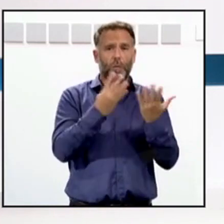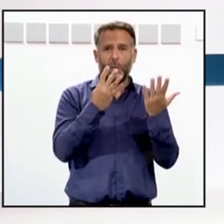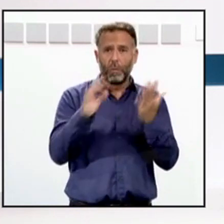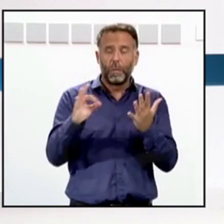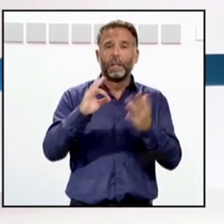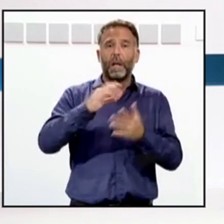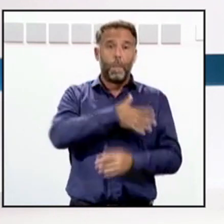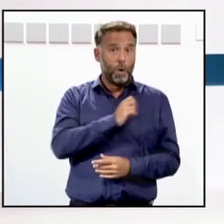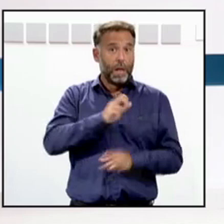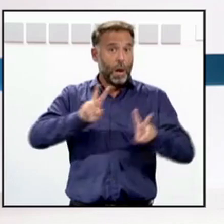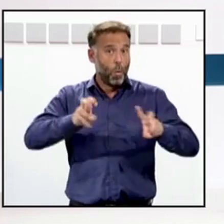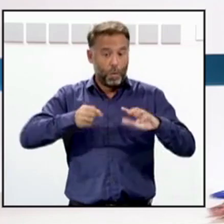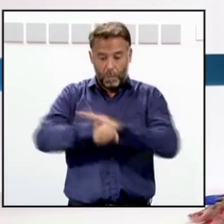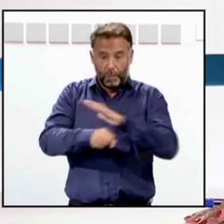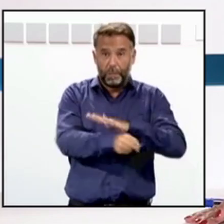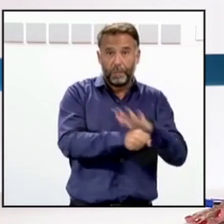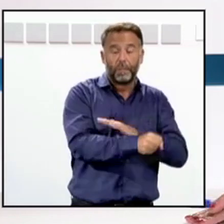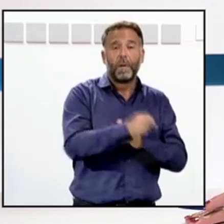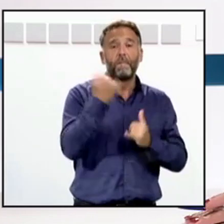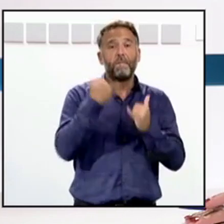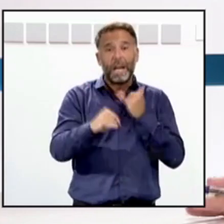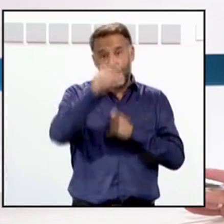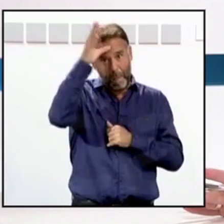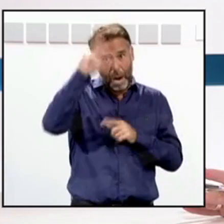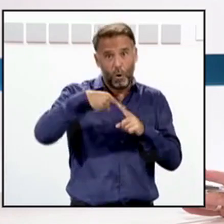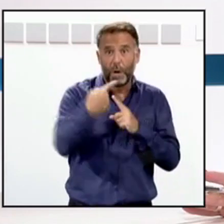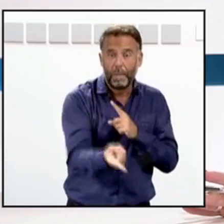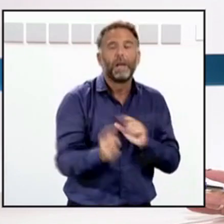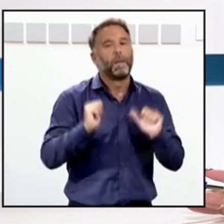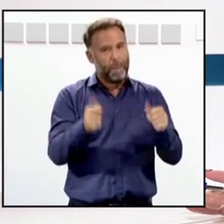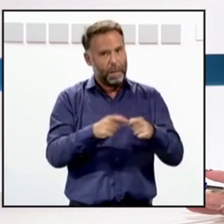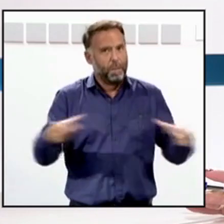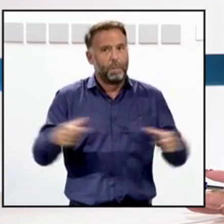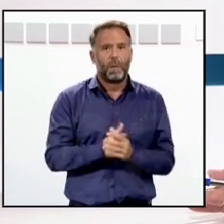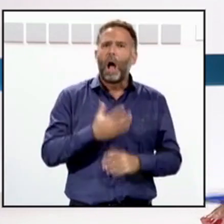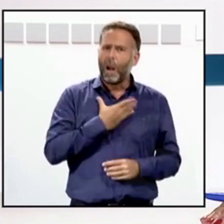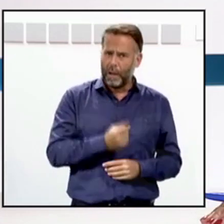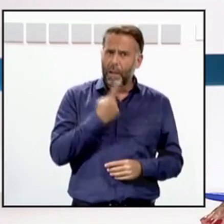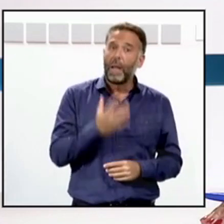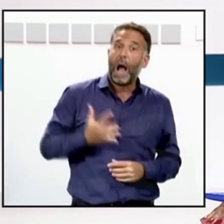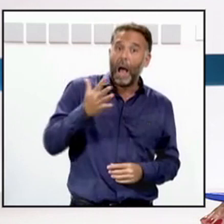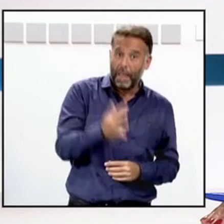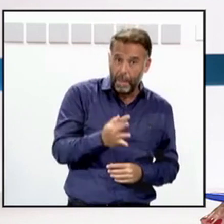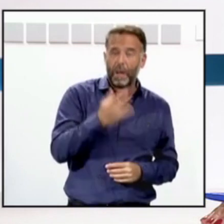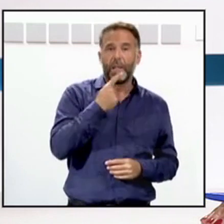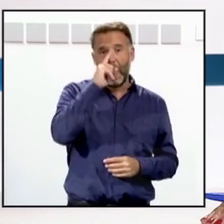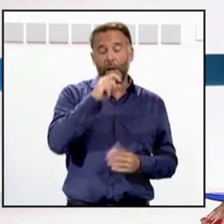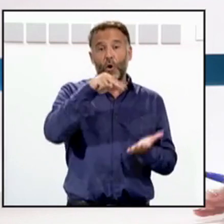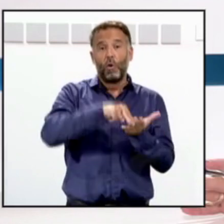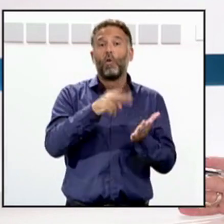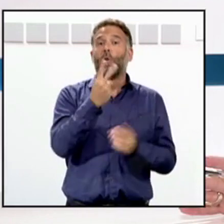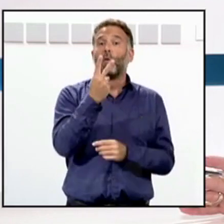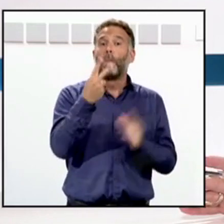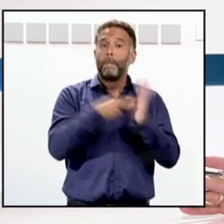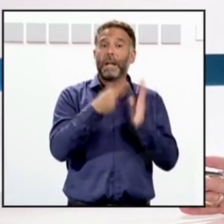agentes nuevos empiecen a prestar servicio a finales del verano que viene. Lo ha confirmado el alcalde que además ha anunciado que en 2021 se van a